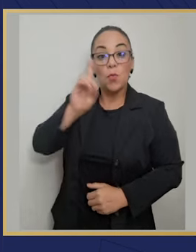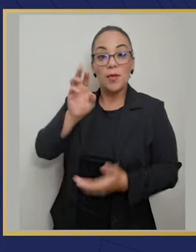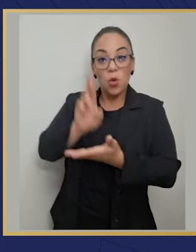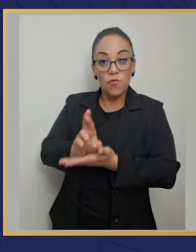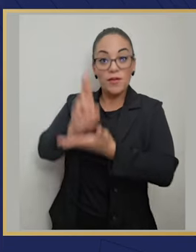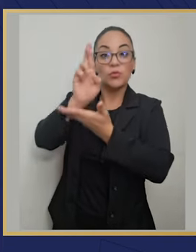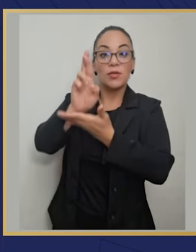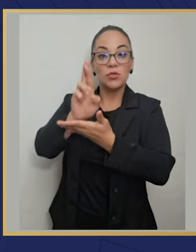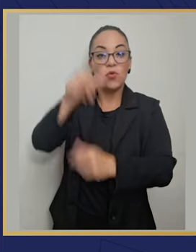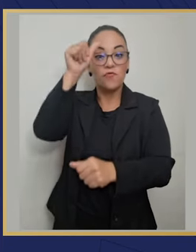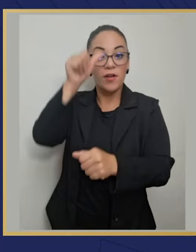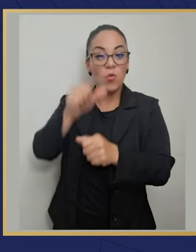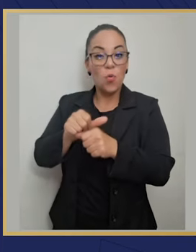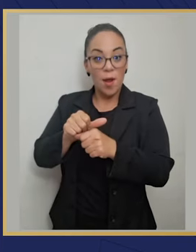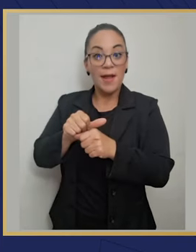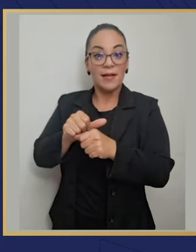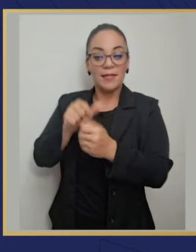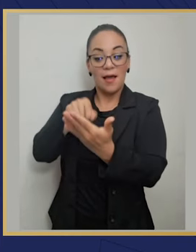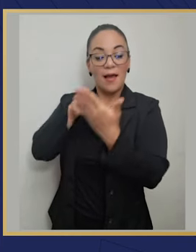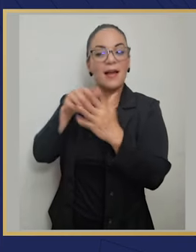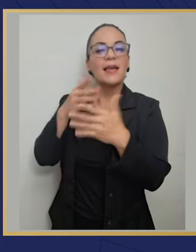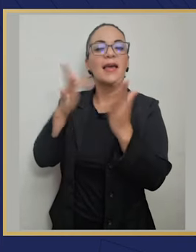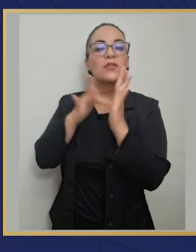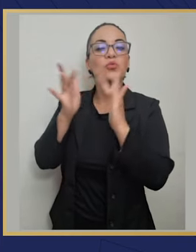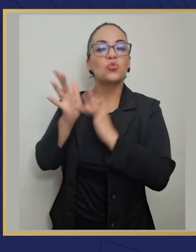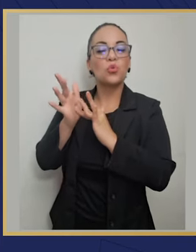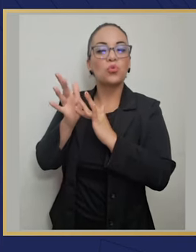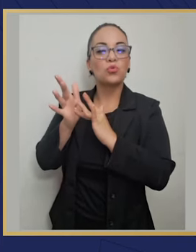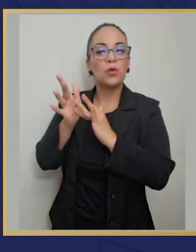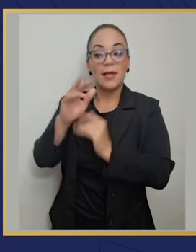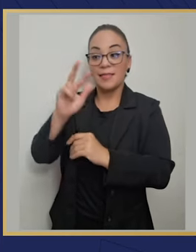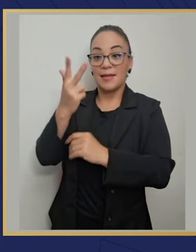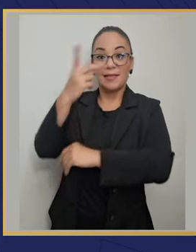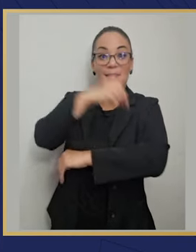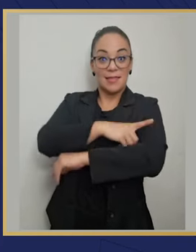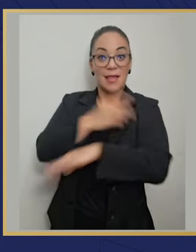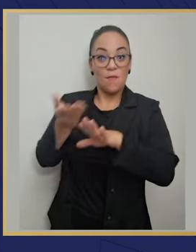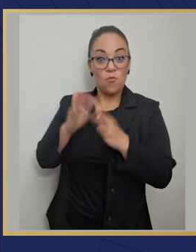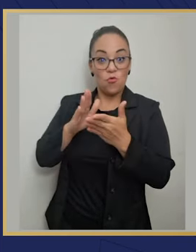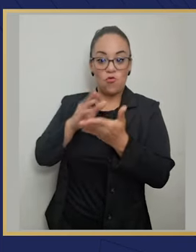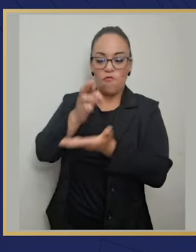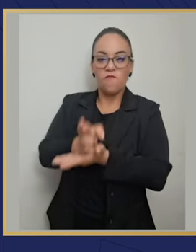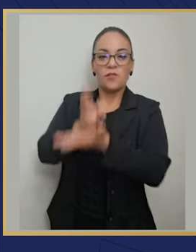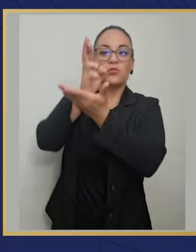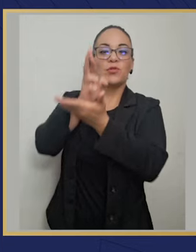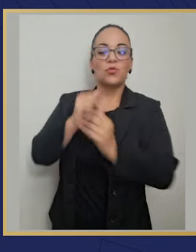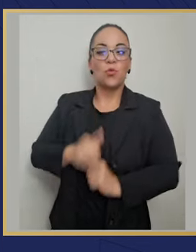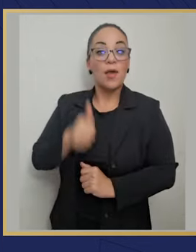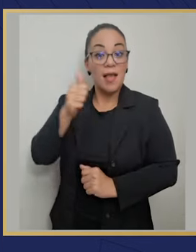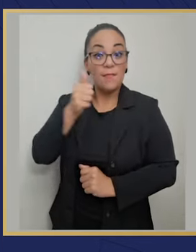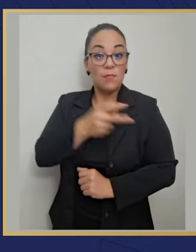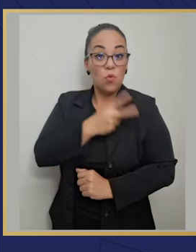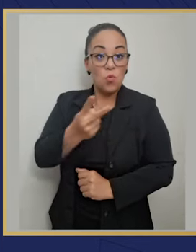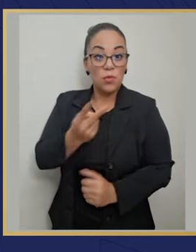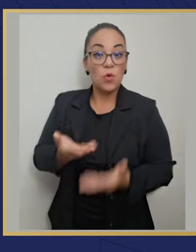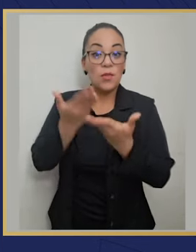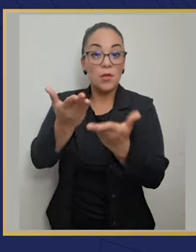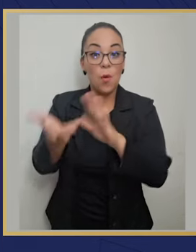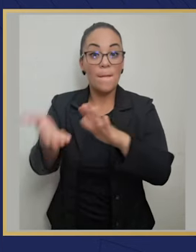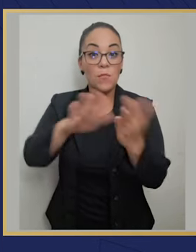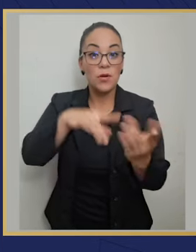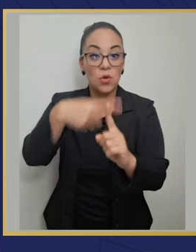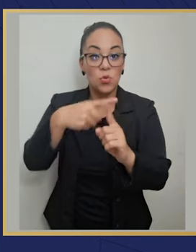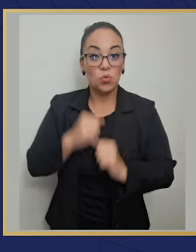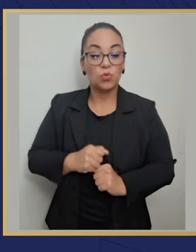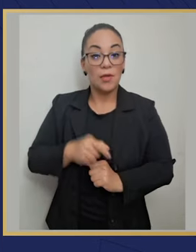Patria el domingo de resurrección nos recuerda que Jesús resucitó, al tercer día resucitó se